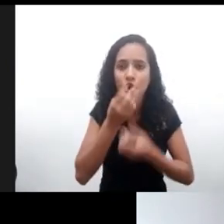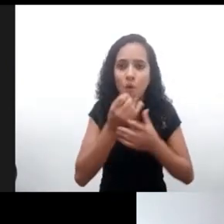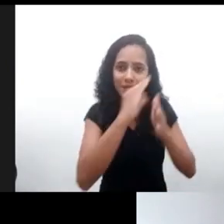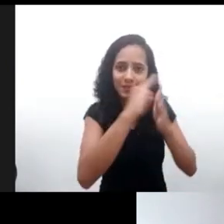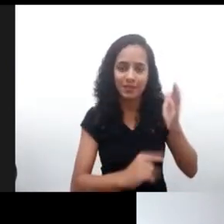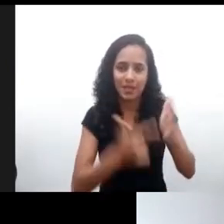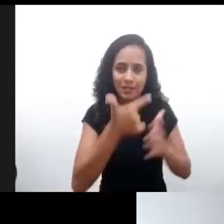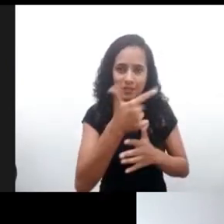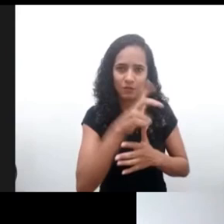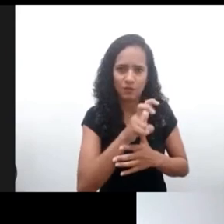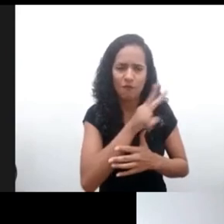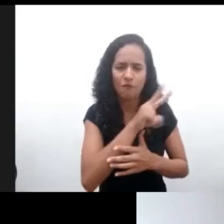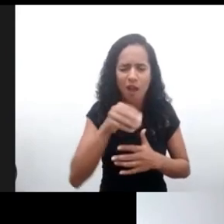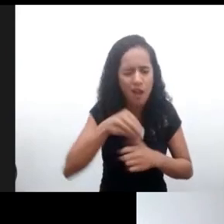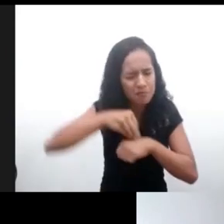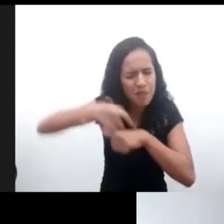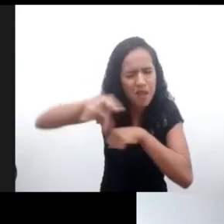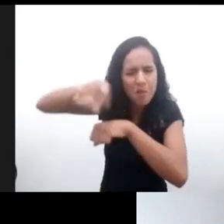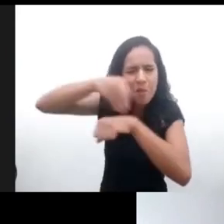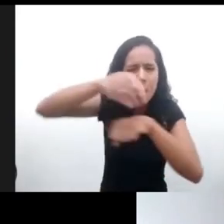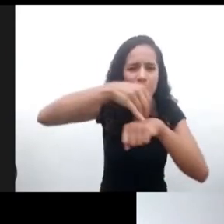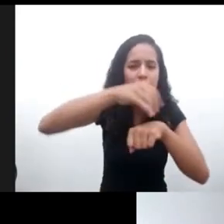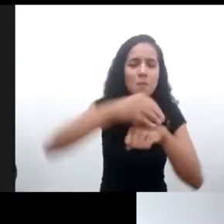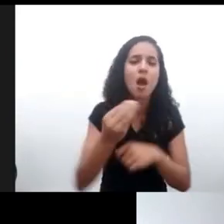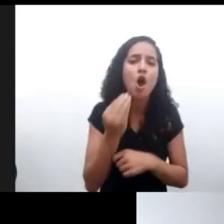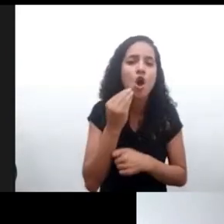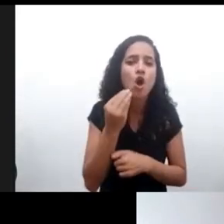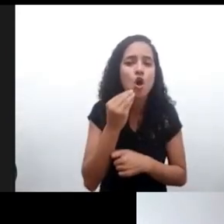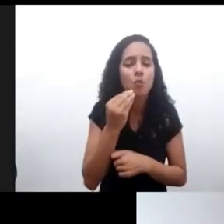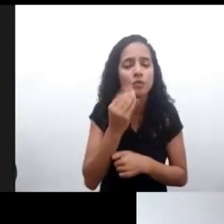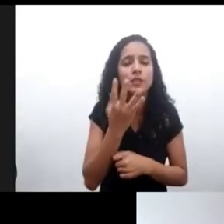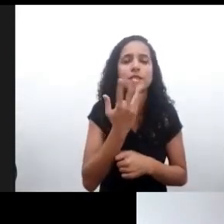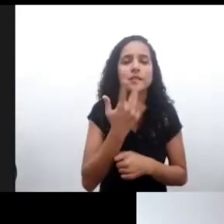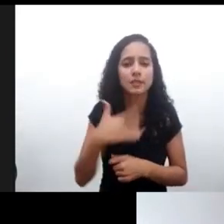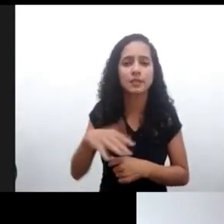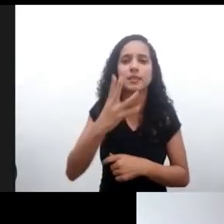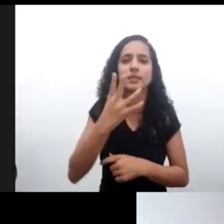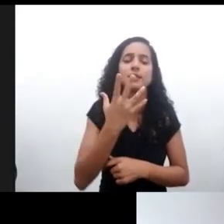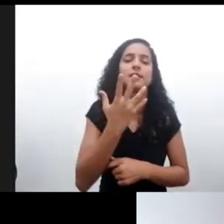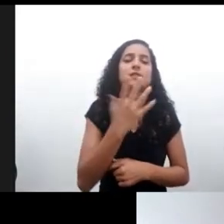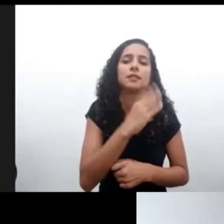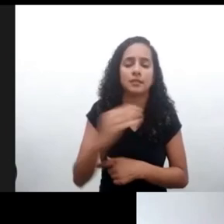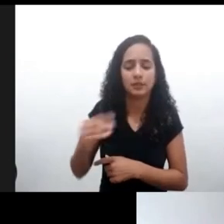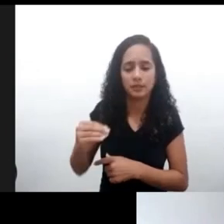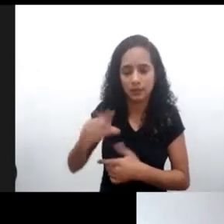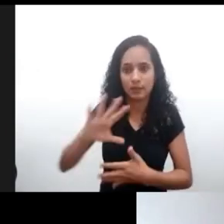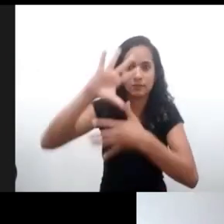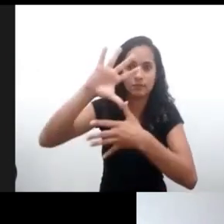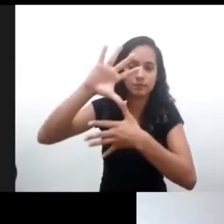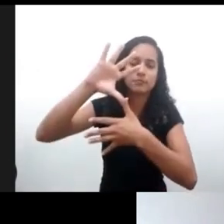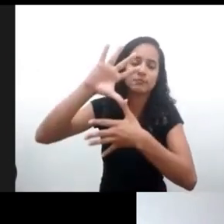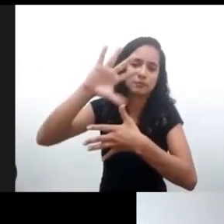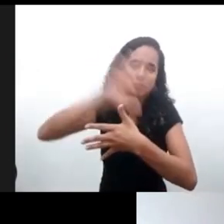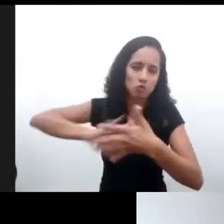oportunidades de niñas, niños y jóvenes latinoamericanos. Por supuesto, del mundo, pero en relación al marco de la pregunta, latinoamericanos,